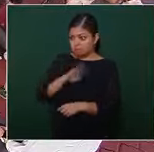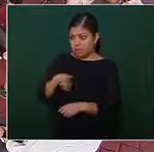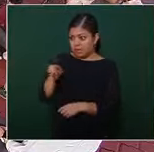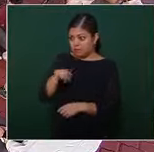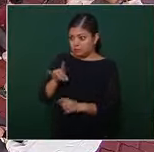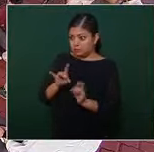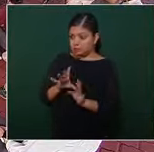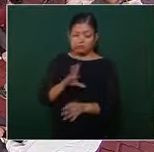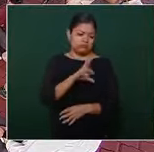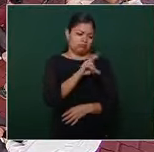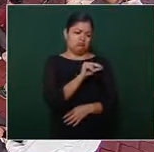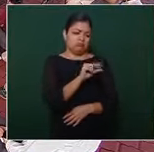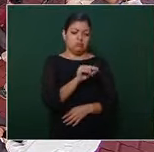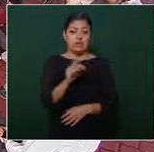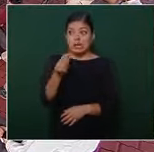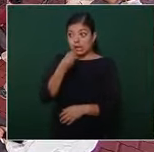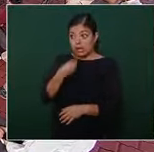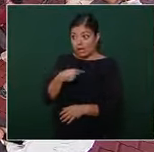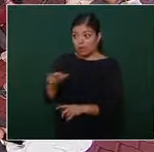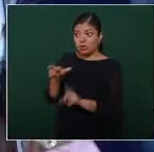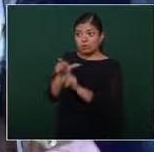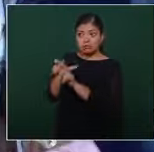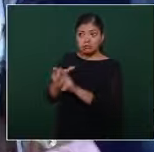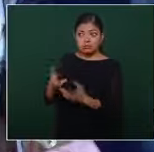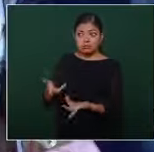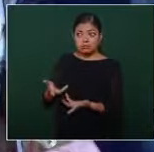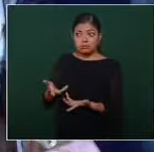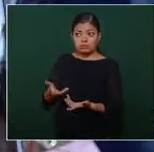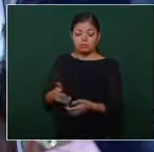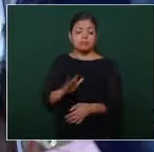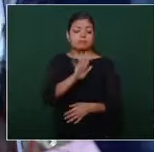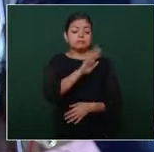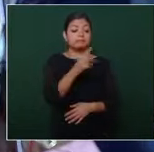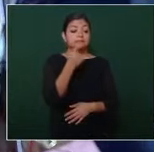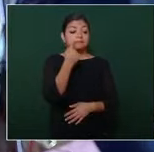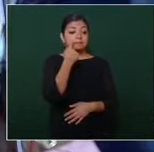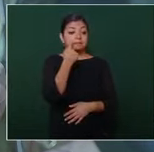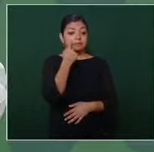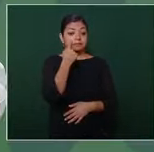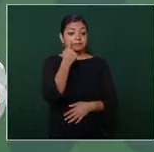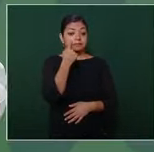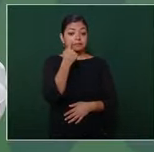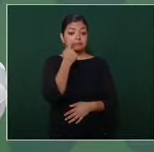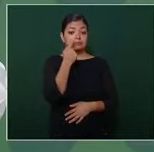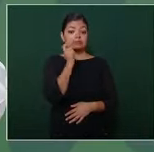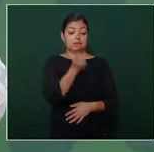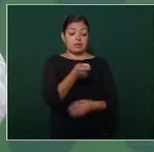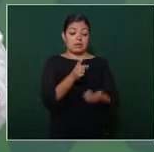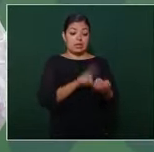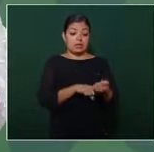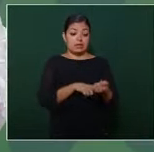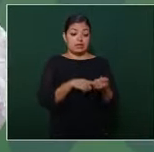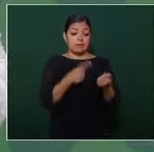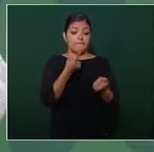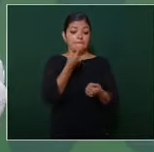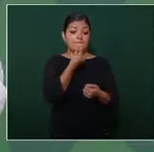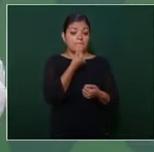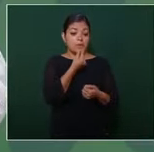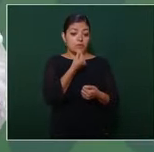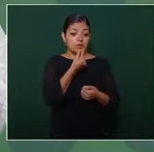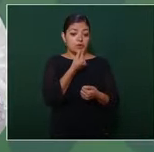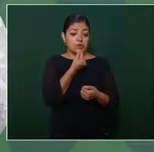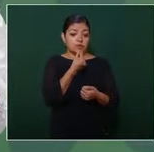¿a pesar de que tenía esta protección vigente? la presencia y el acompañamiento de la policía